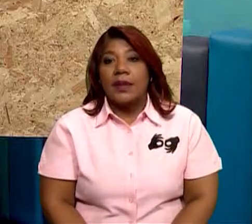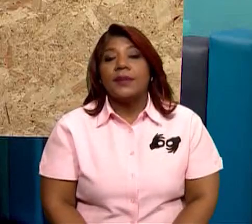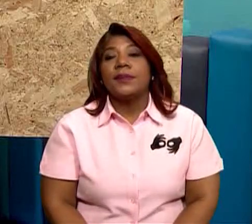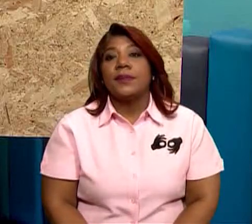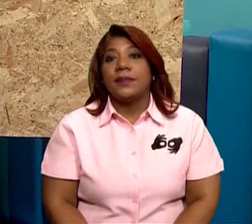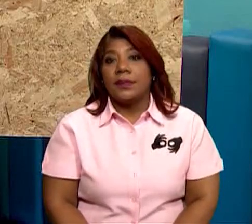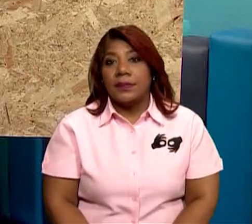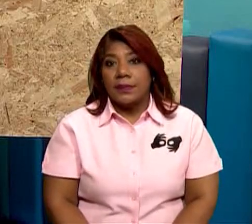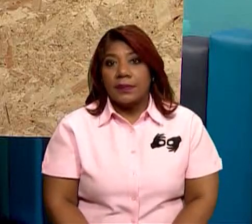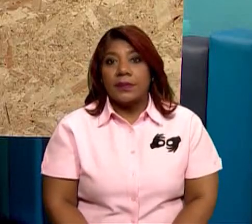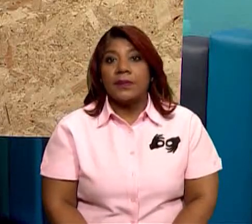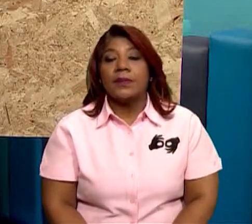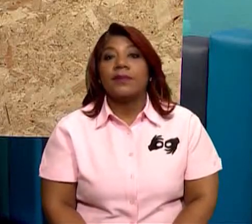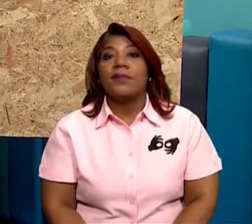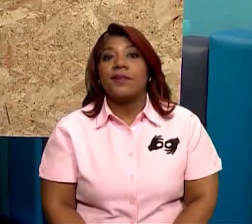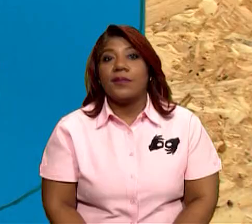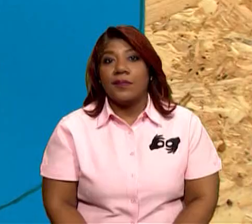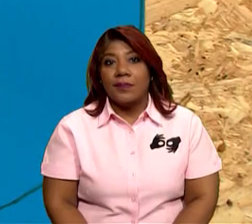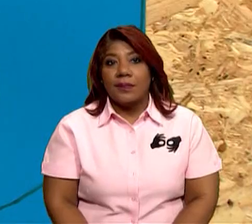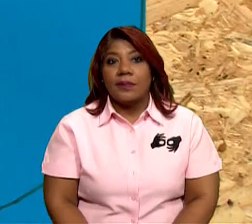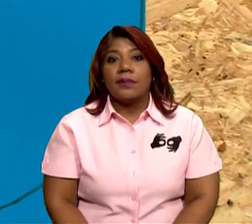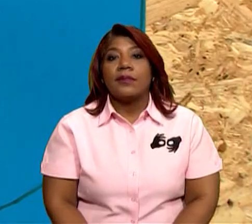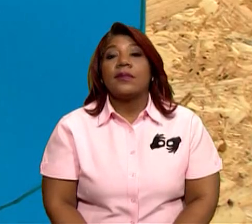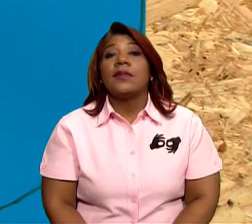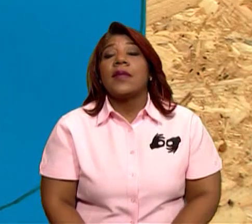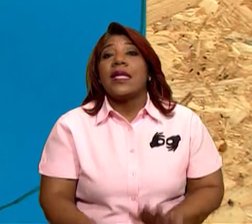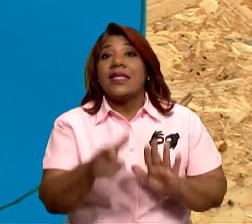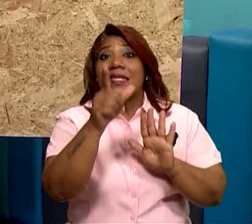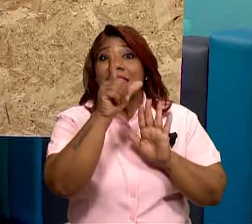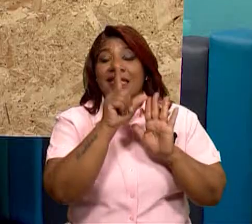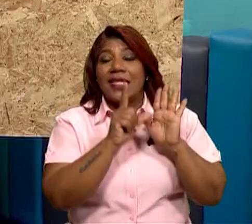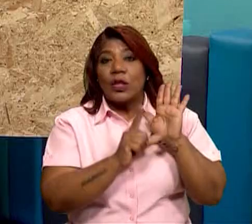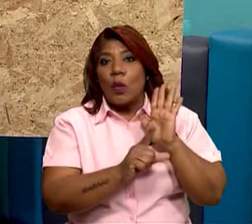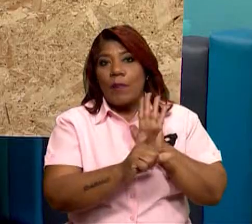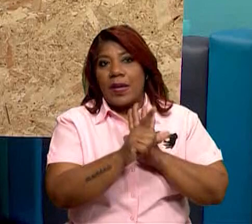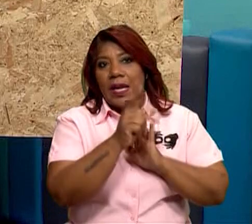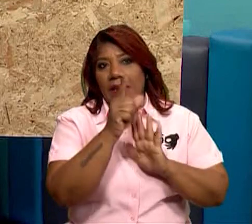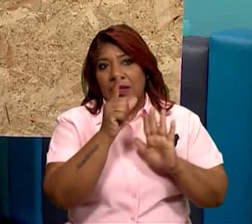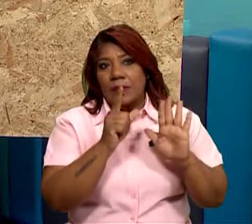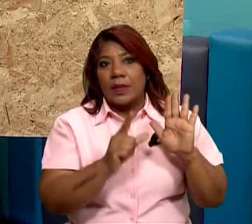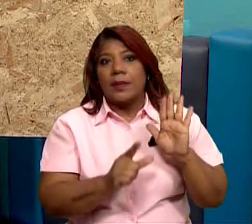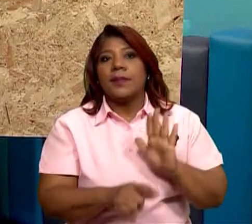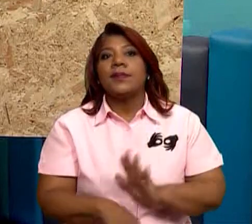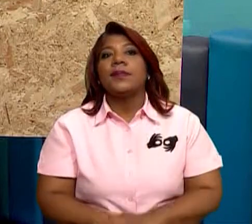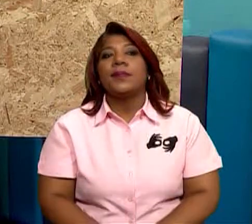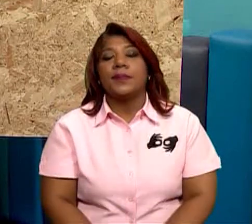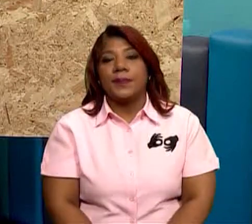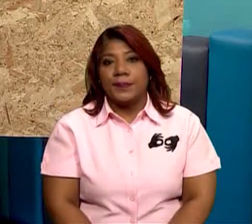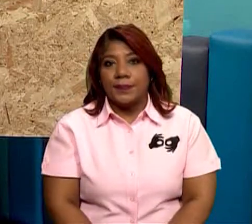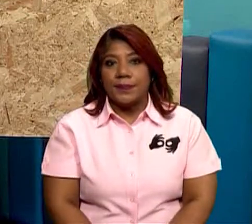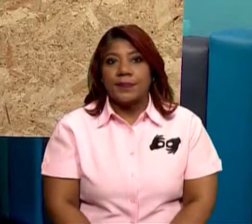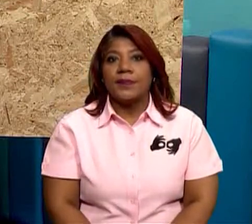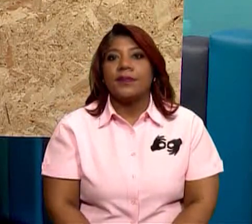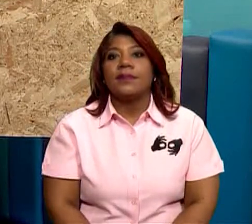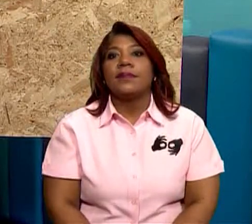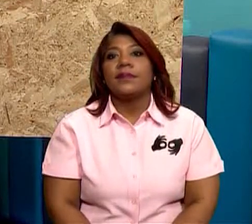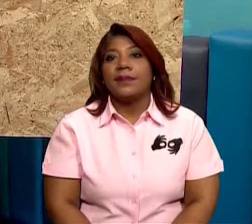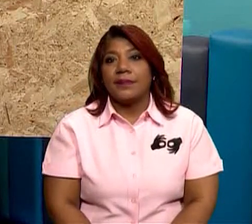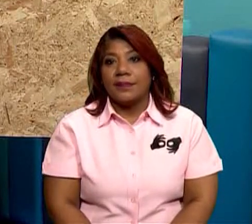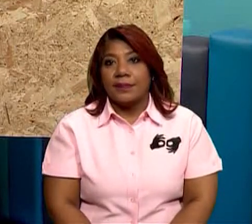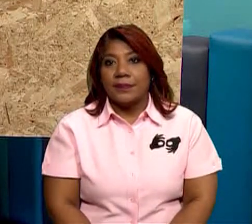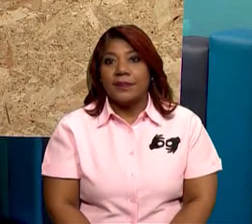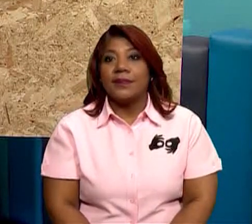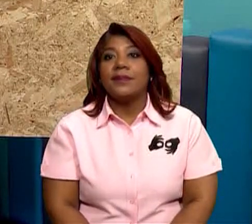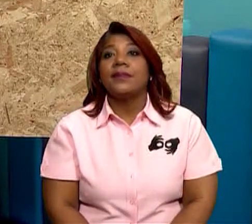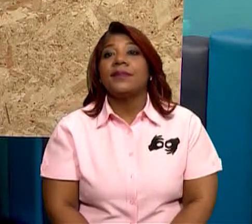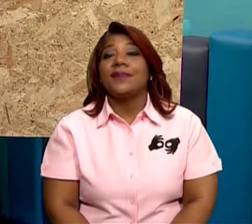Pero también tienen algo más. ¿Tienen qué? Citoplasma. Muy bien. Entonces,